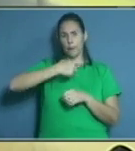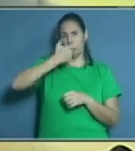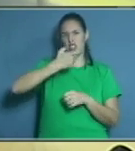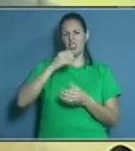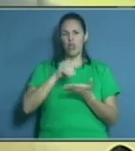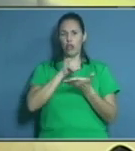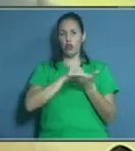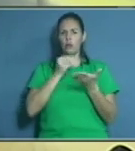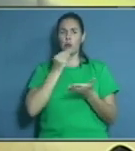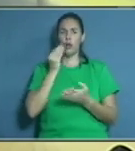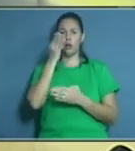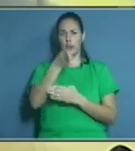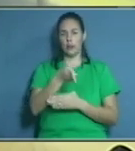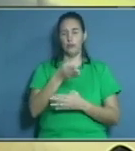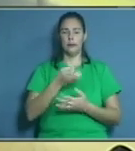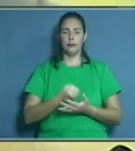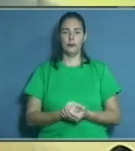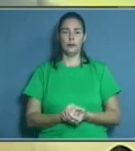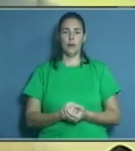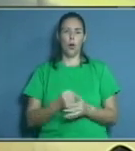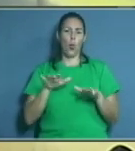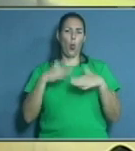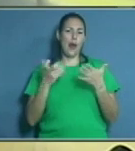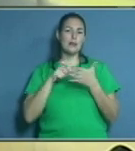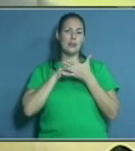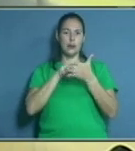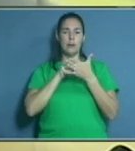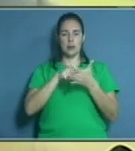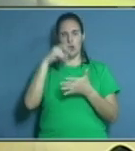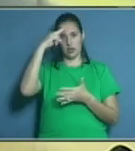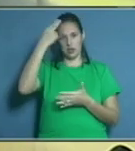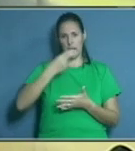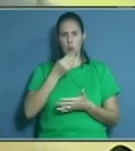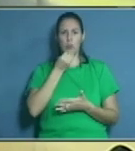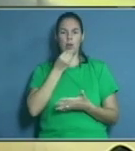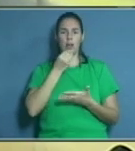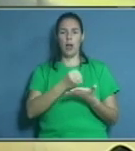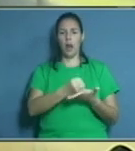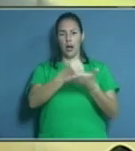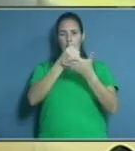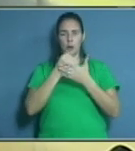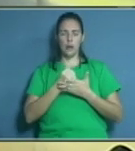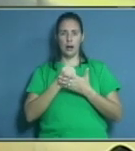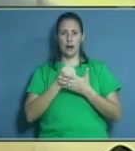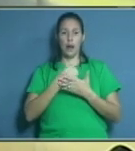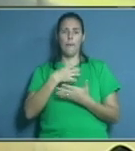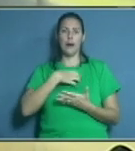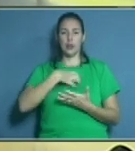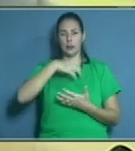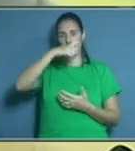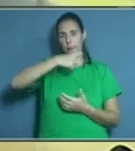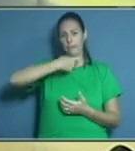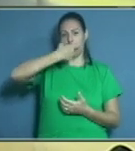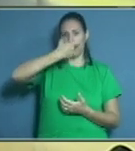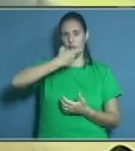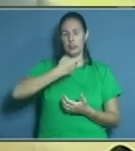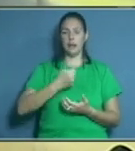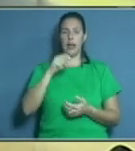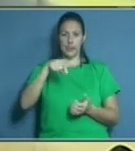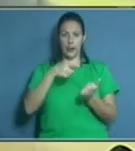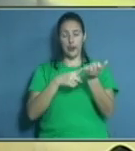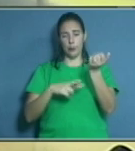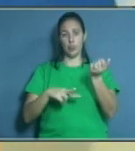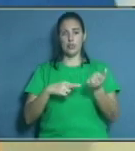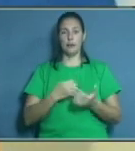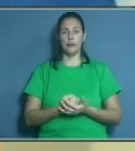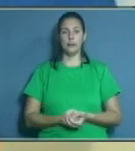una prótesis dental. ¿Dónde radican los servicios relacionados, doctora, con las prótesis dentales en nuestra provin